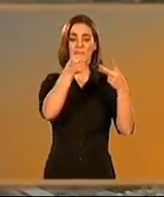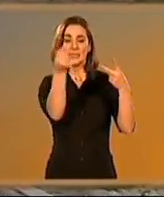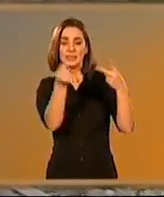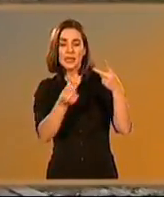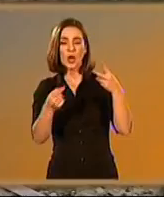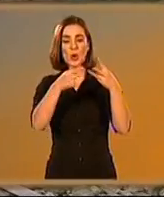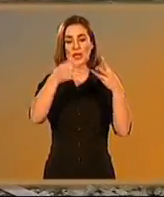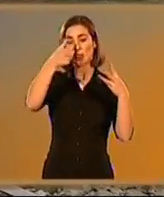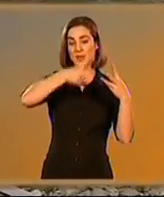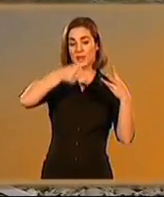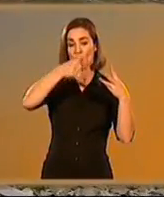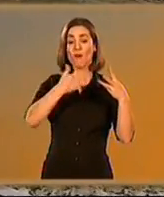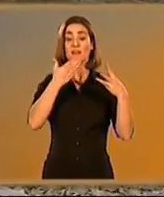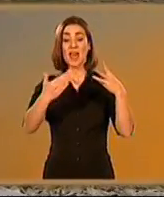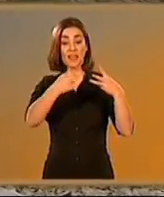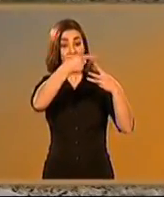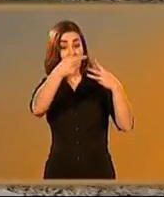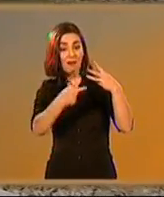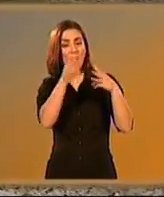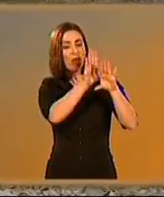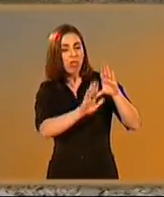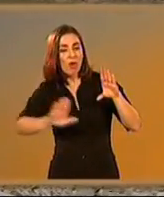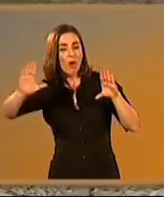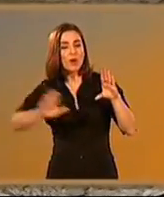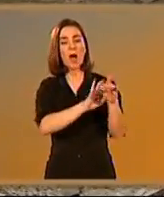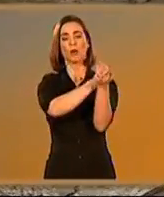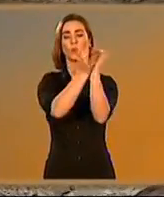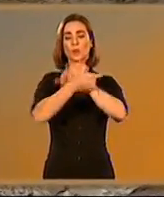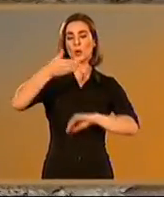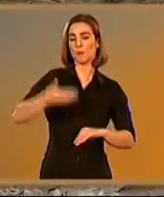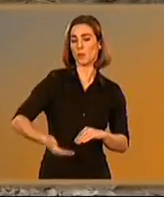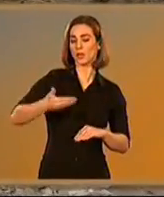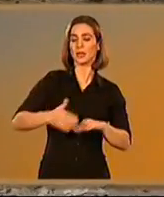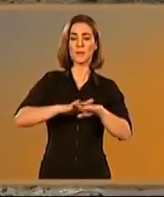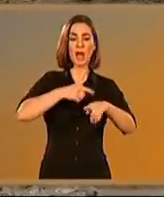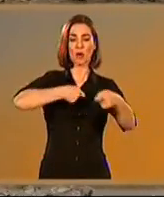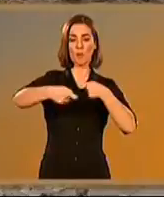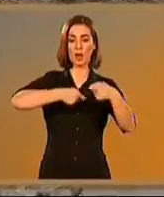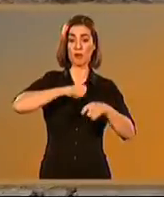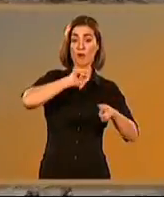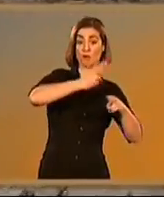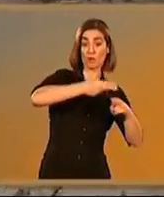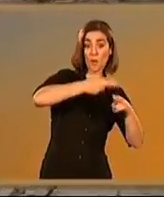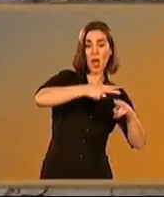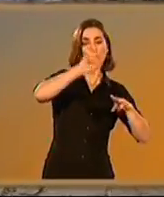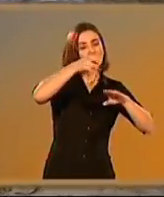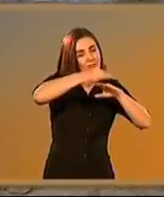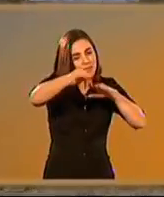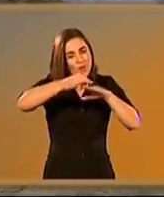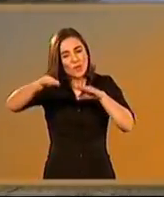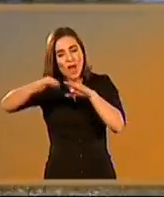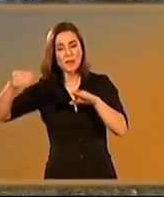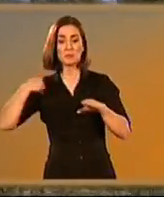tríada romana. La convirtieron en el granero que abastecía la capital y en un enclave privilegiado para las relaciones